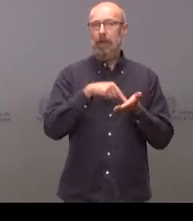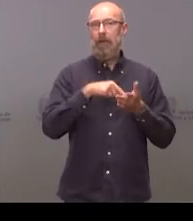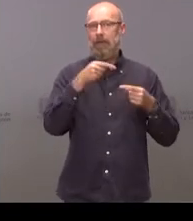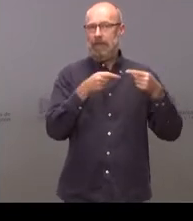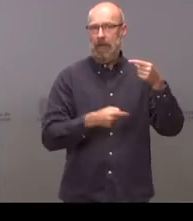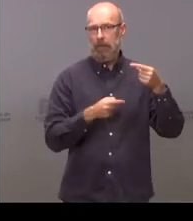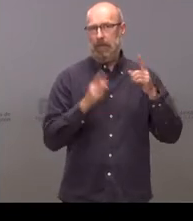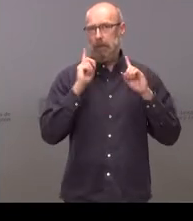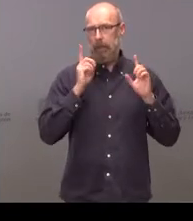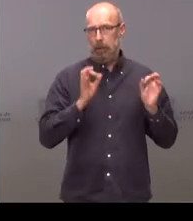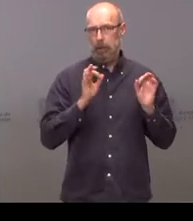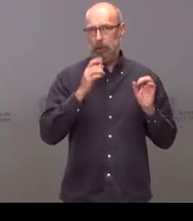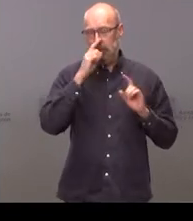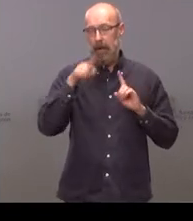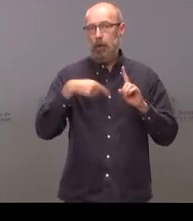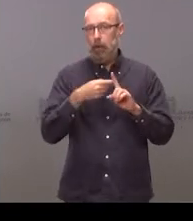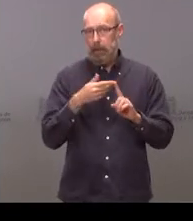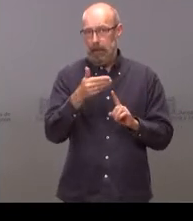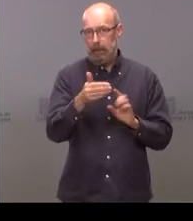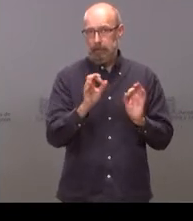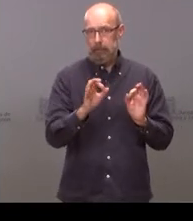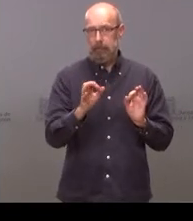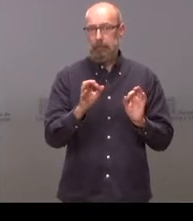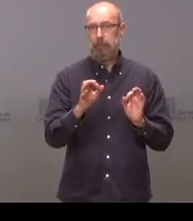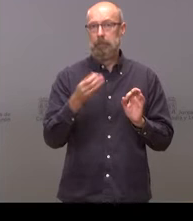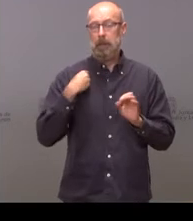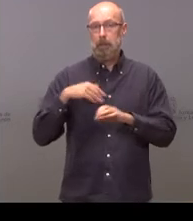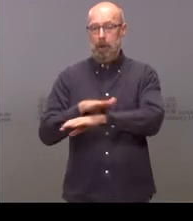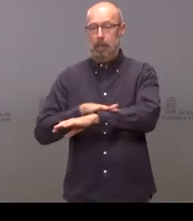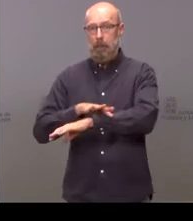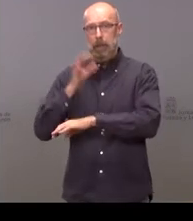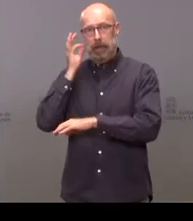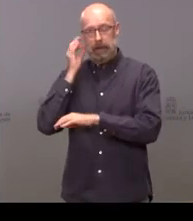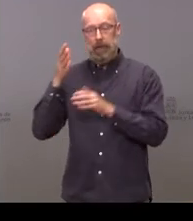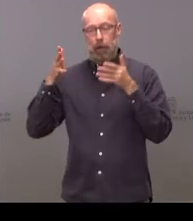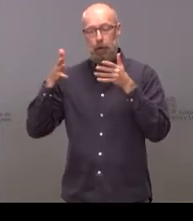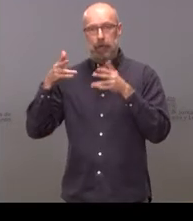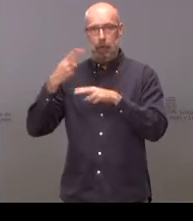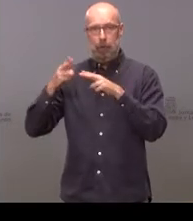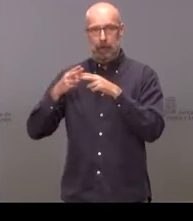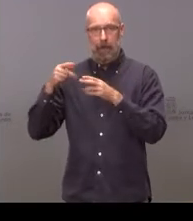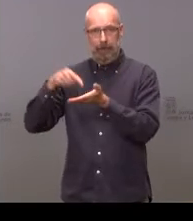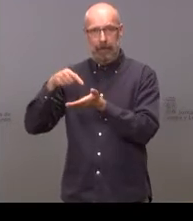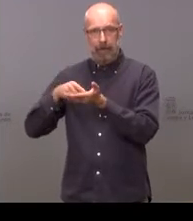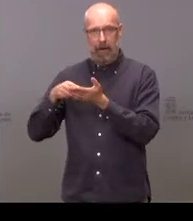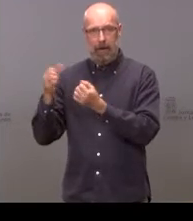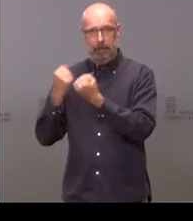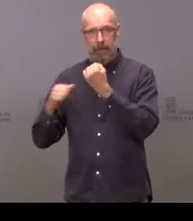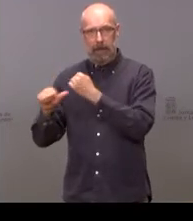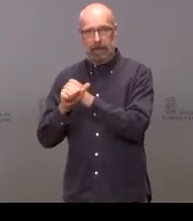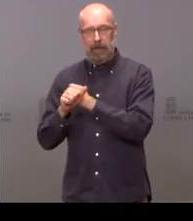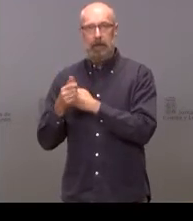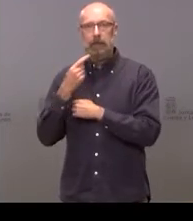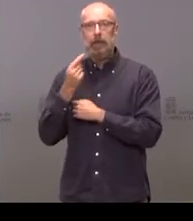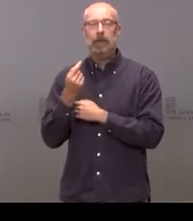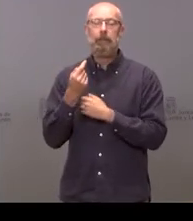que en el próximo año, según presentó la ministra en el Consejo de Política Fiscal y Financiera, ascendería a cinco puntos